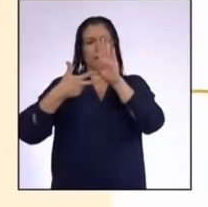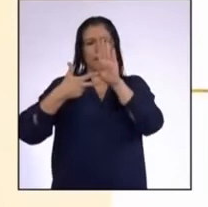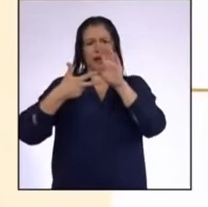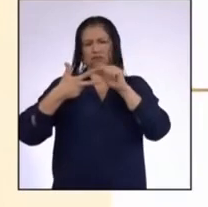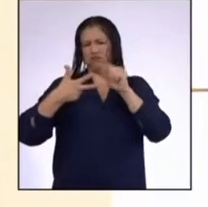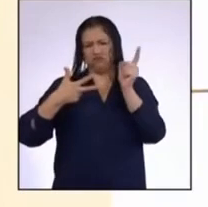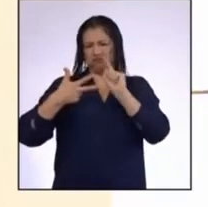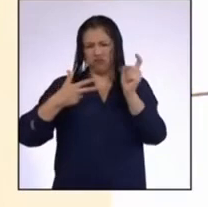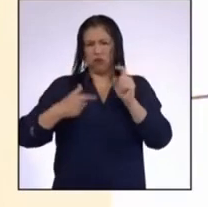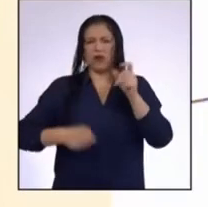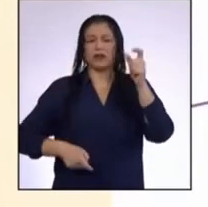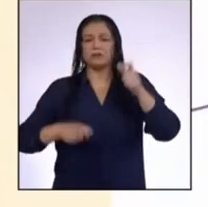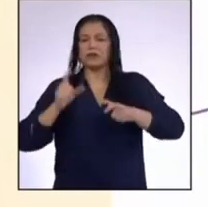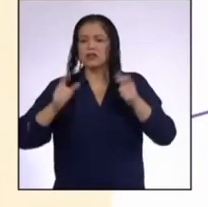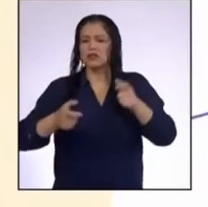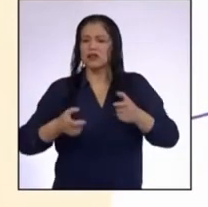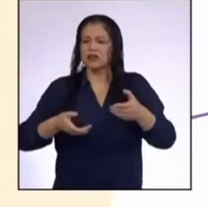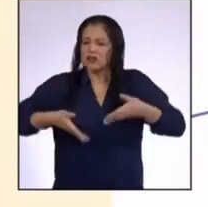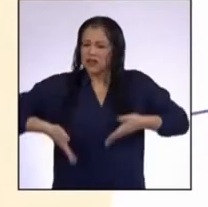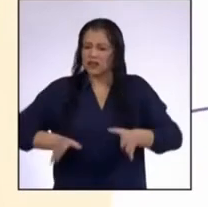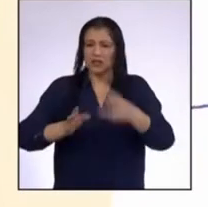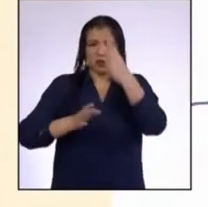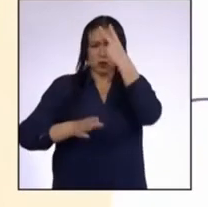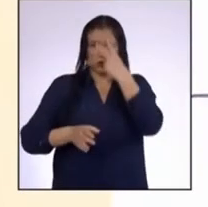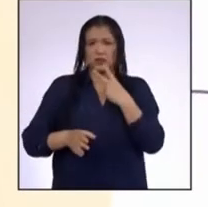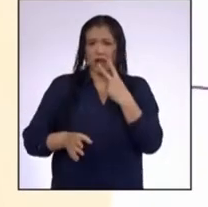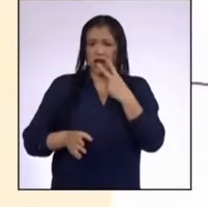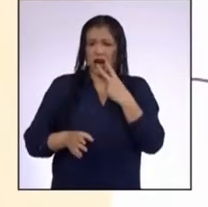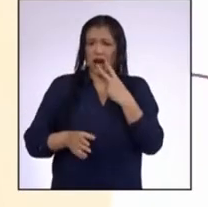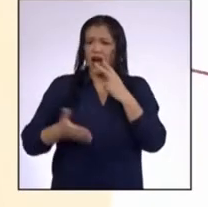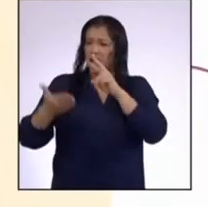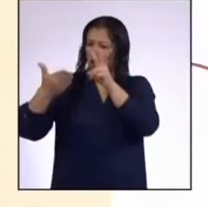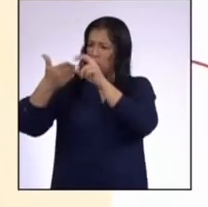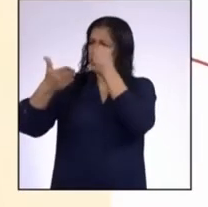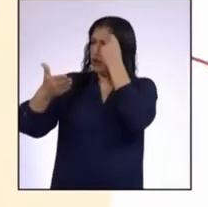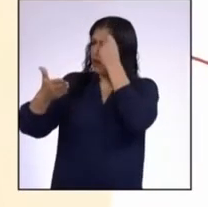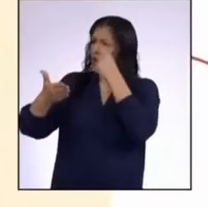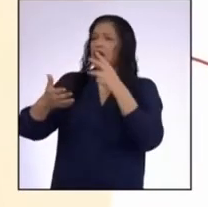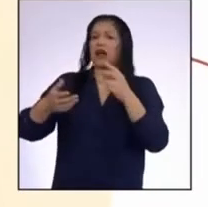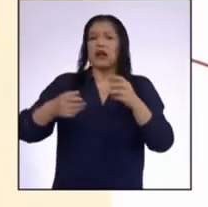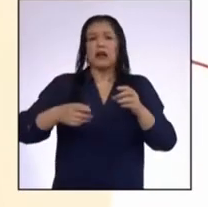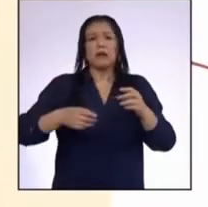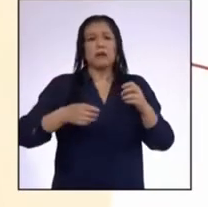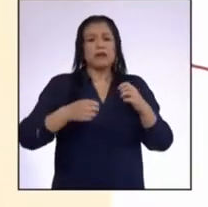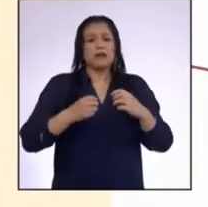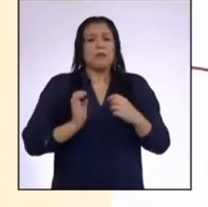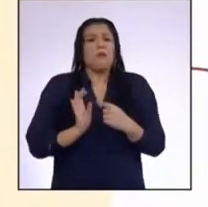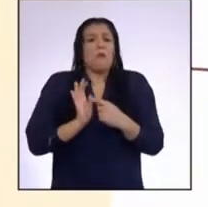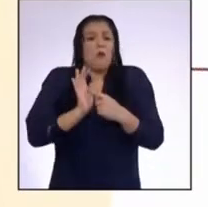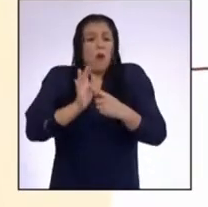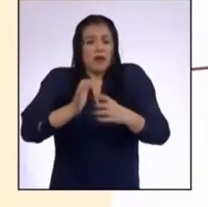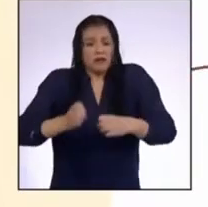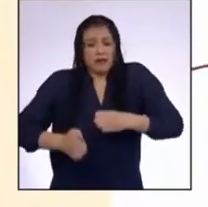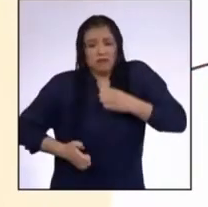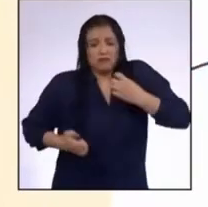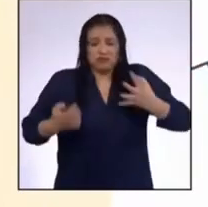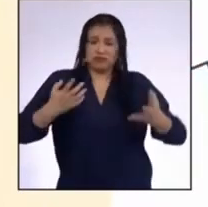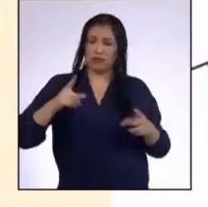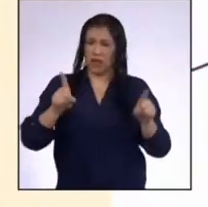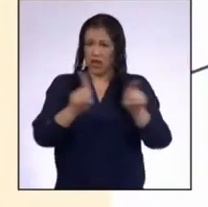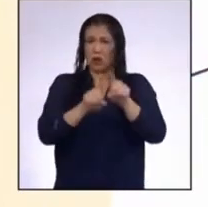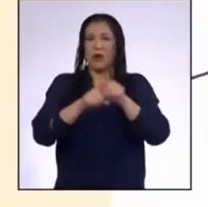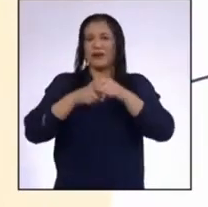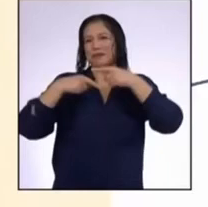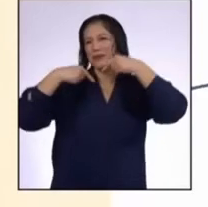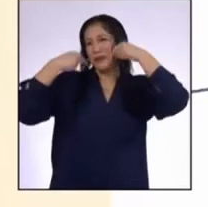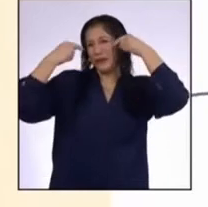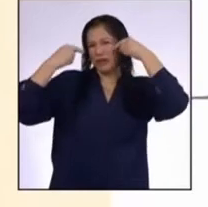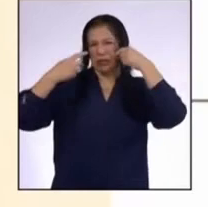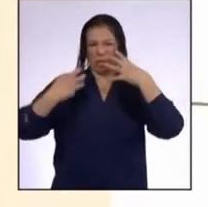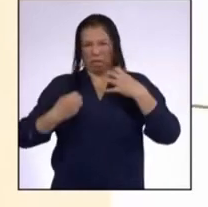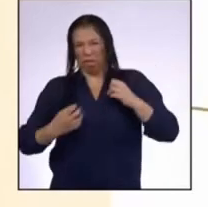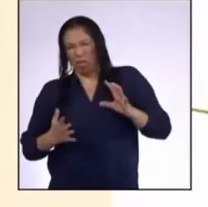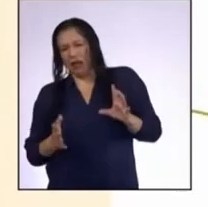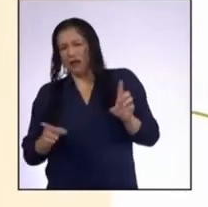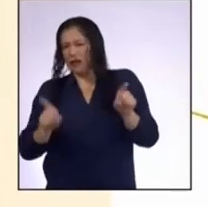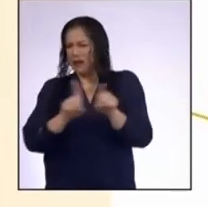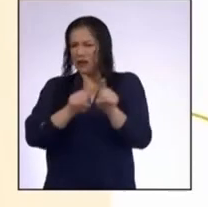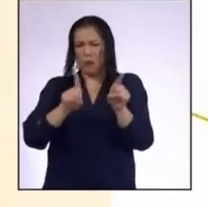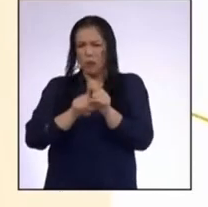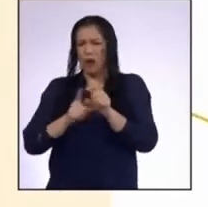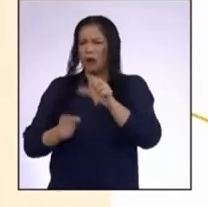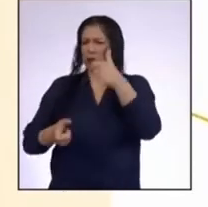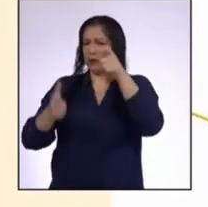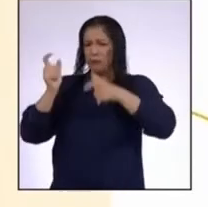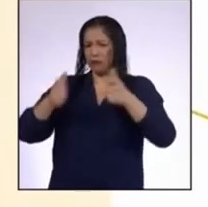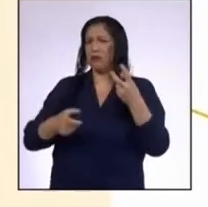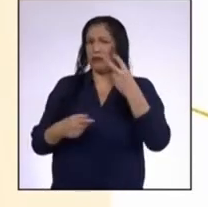es Las personas que han nacido ciegas, según el texto, se expresan corporalmente igual Sonríen, ponen cara de asco, etc.